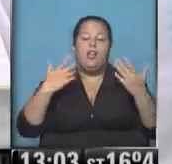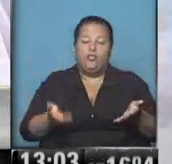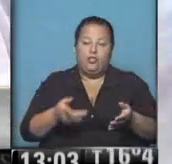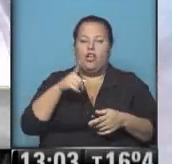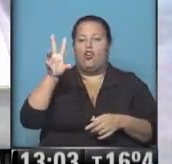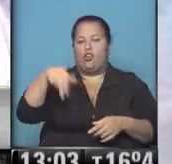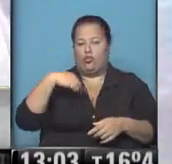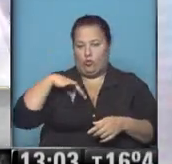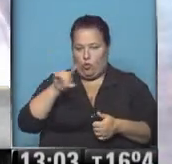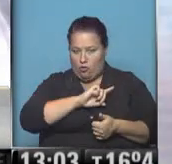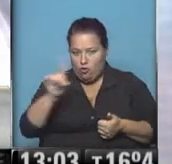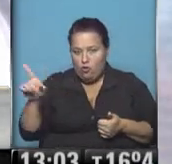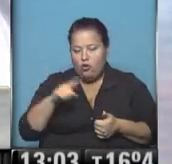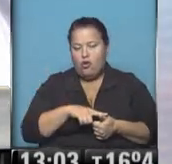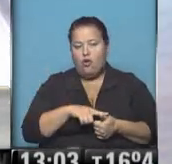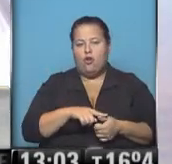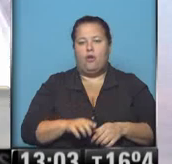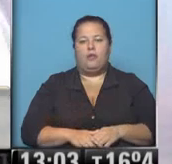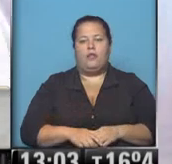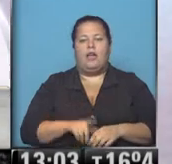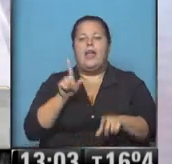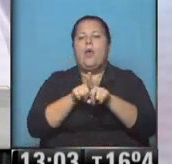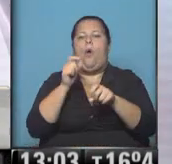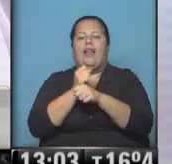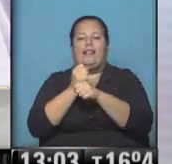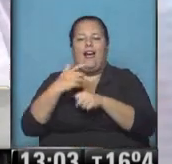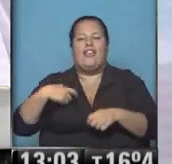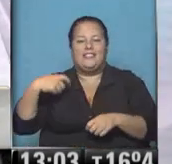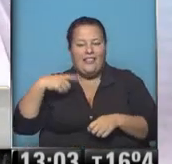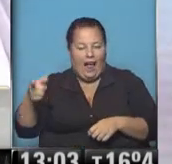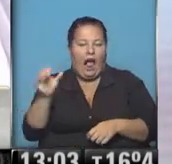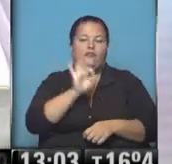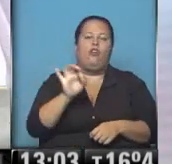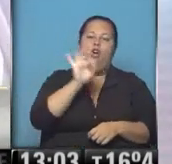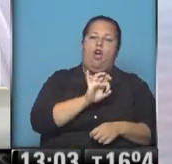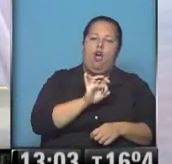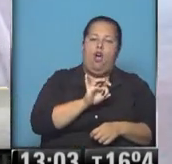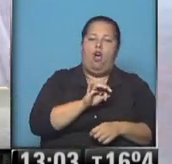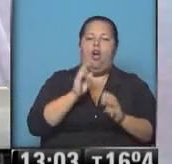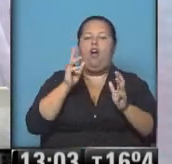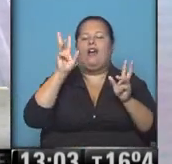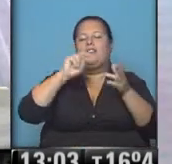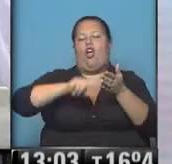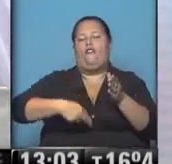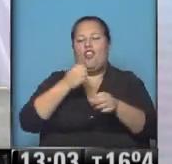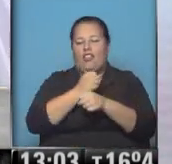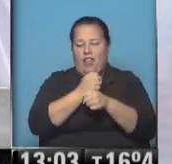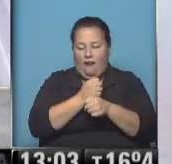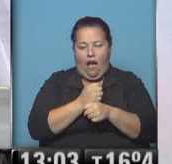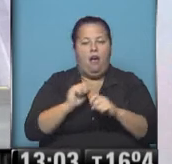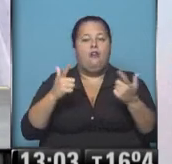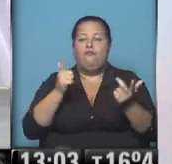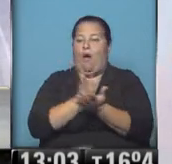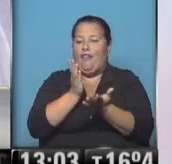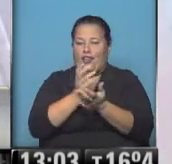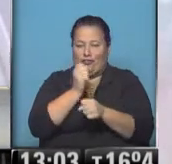no cobran los salarios de los trabajadores sindicalizados o encuadrados en los convenios colectivos, no tienen